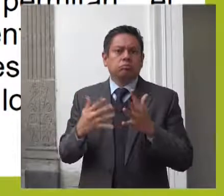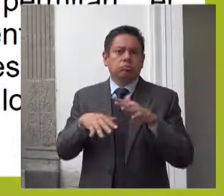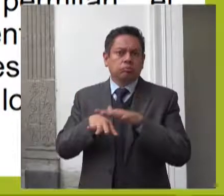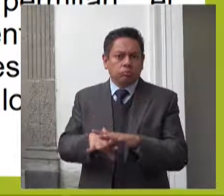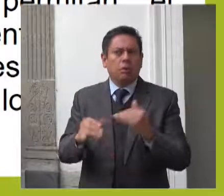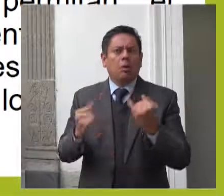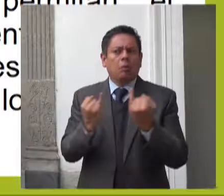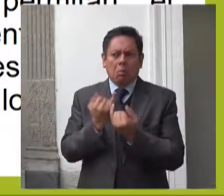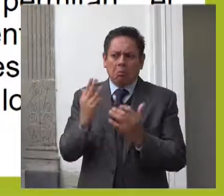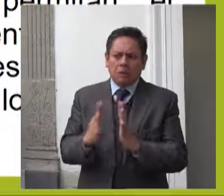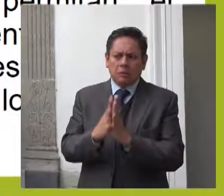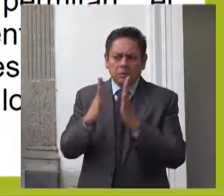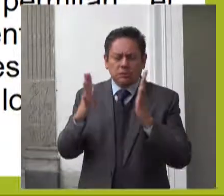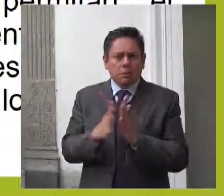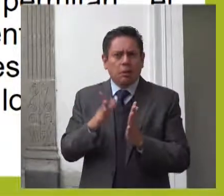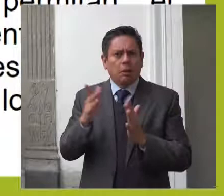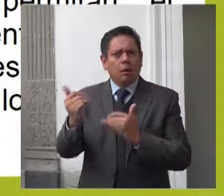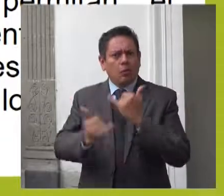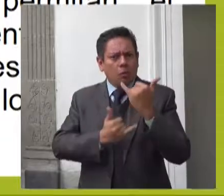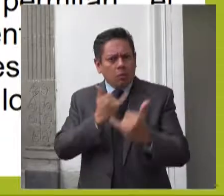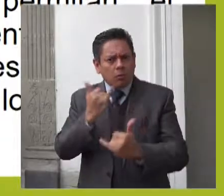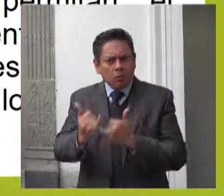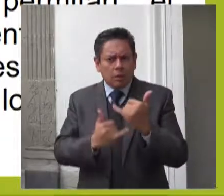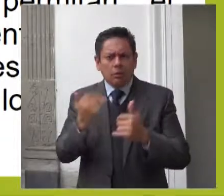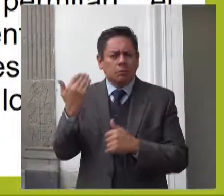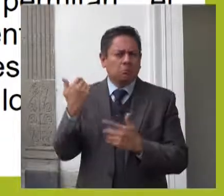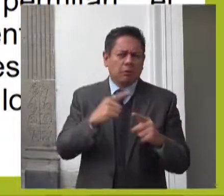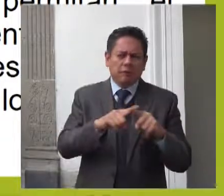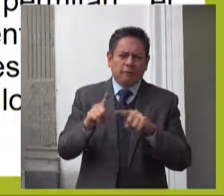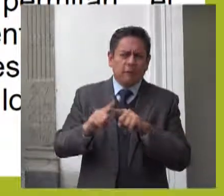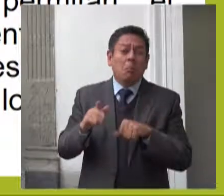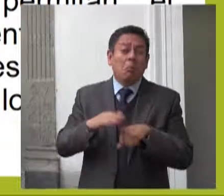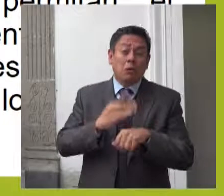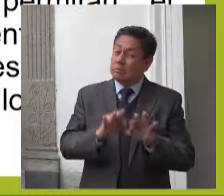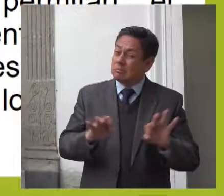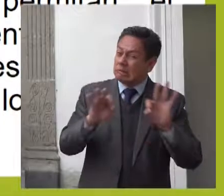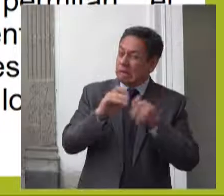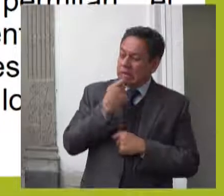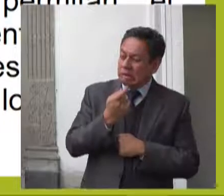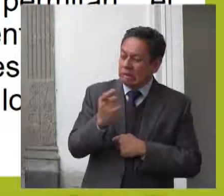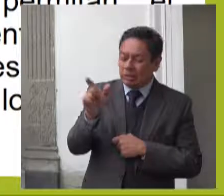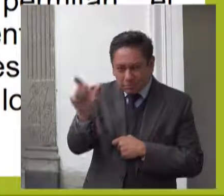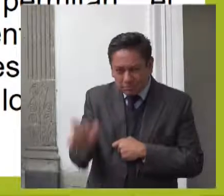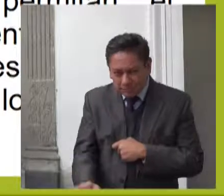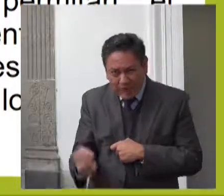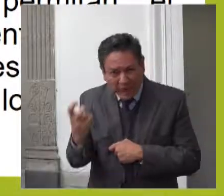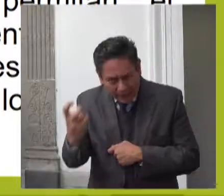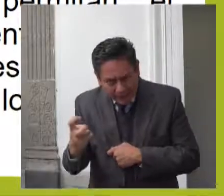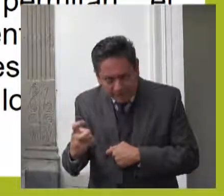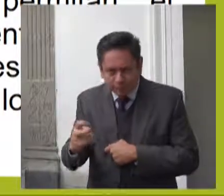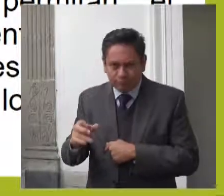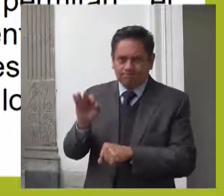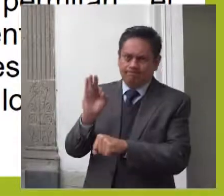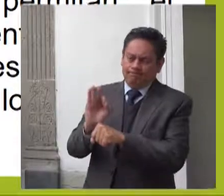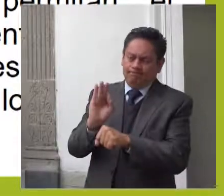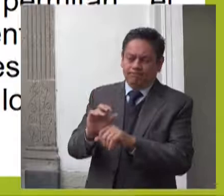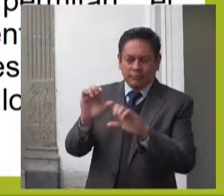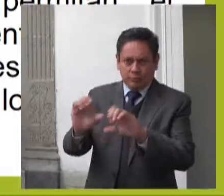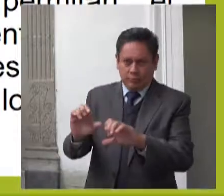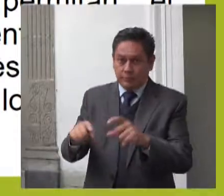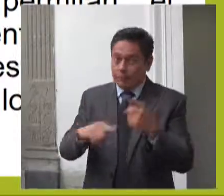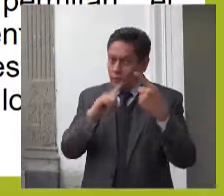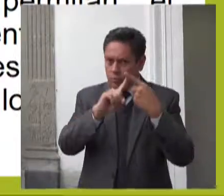esparcimiento a partir de su interés superior así como implementar gestiones